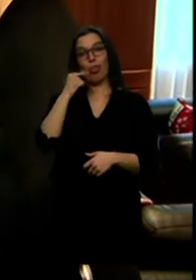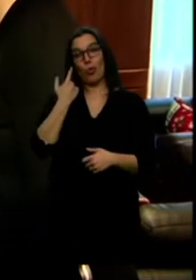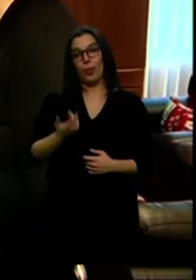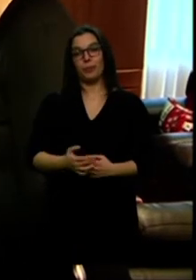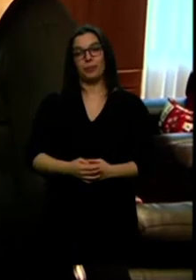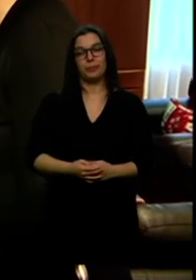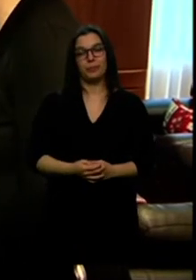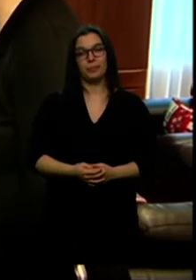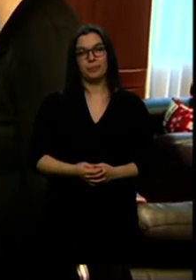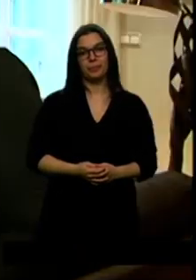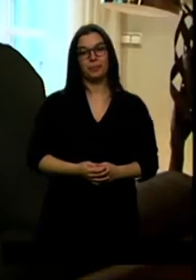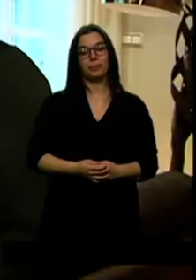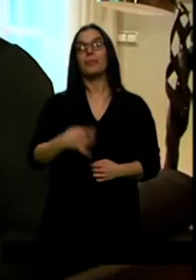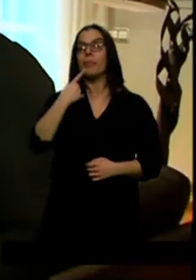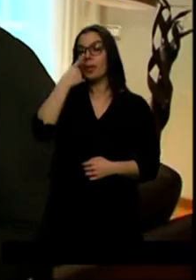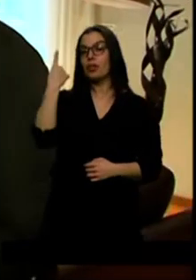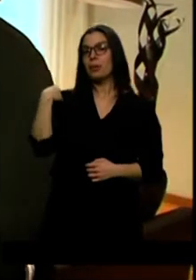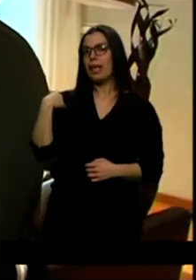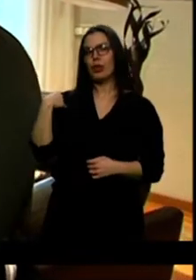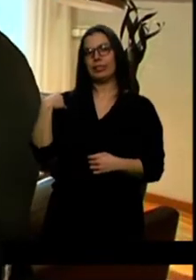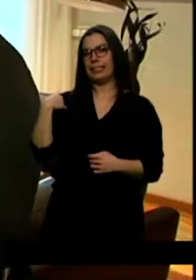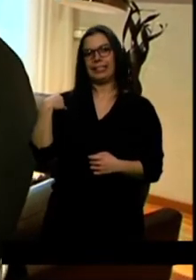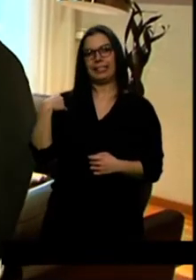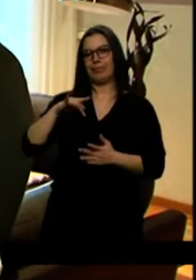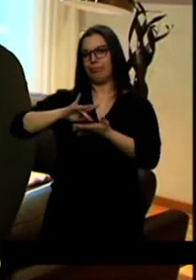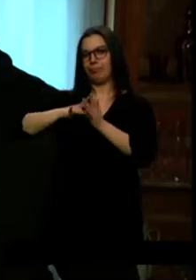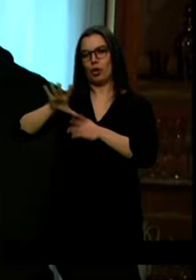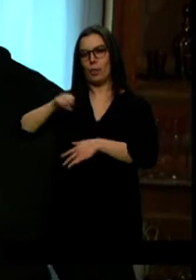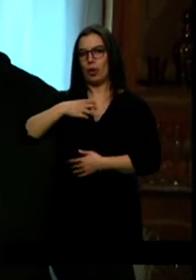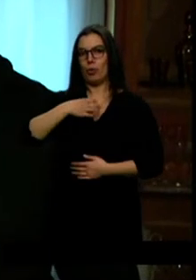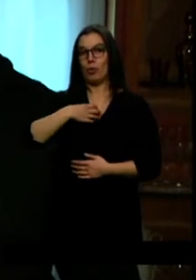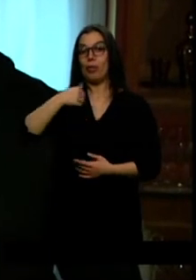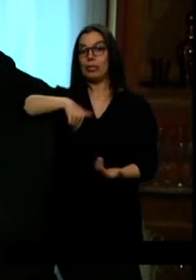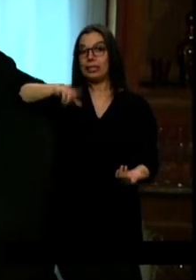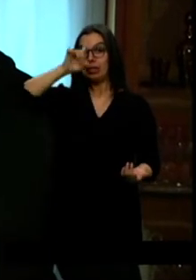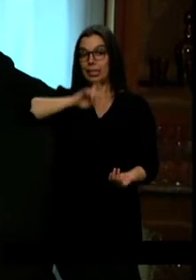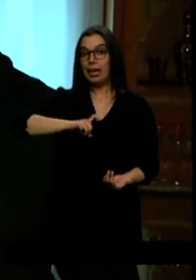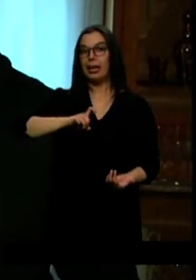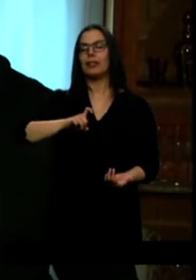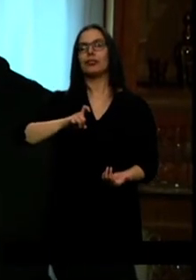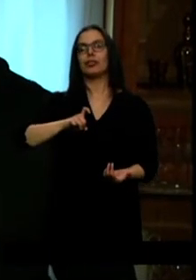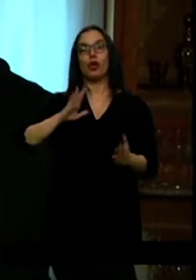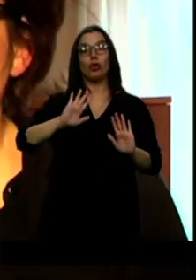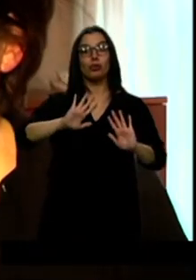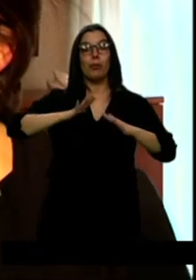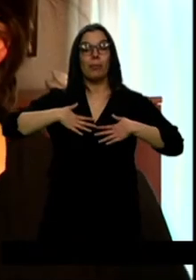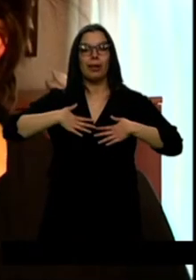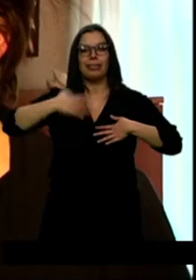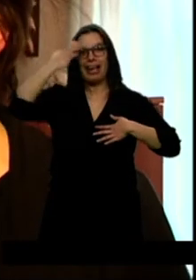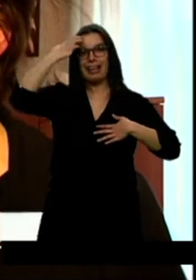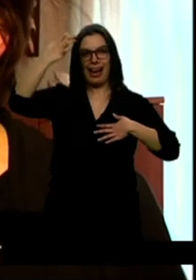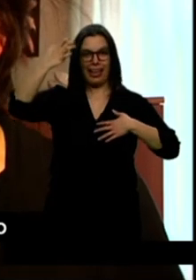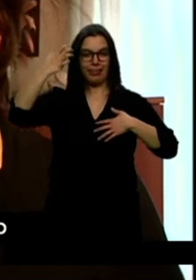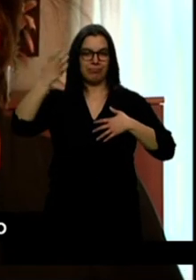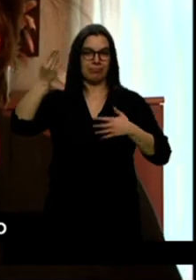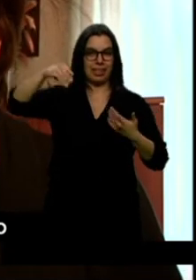El año pasado se quedaron sin él, pero este 6 de enero los Reyes Magos iban a llegar a su casa por sorpresa y de forma muy dulce. Este año sí que nos lo